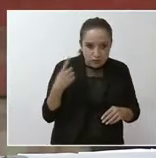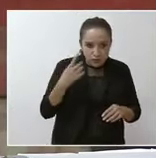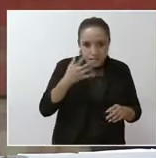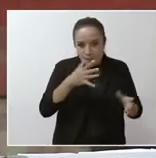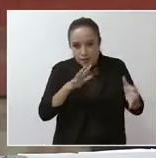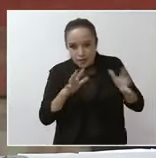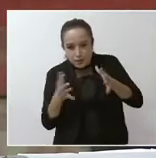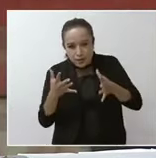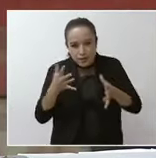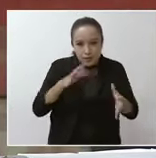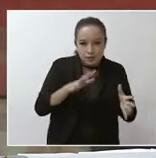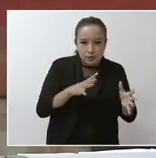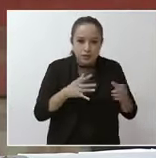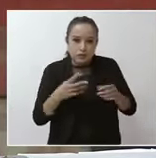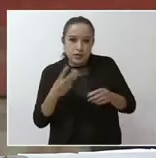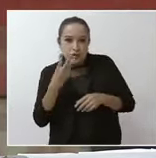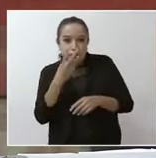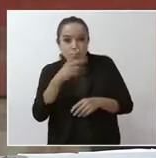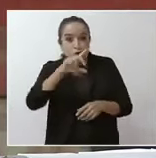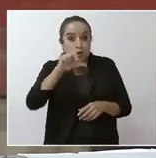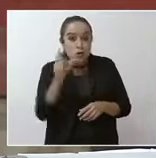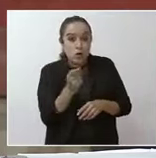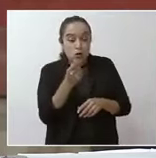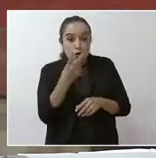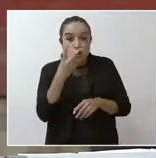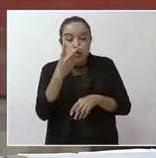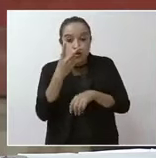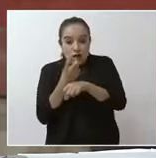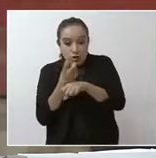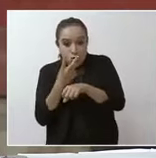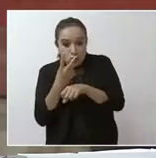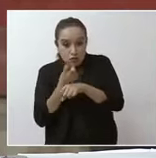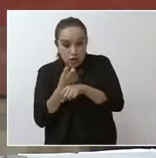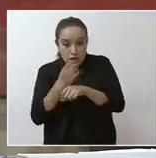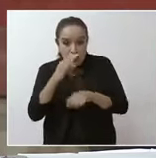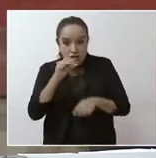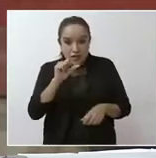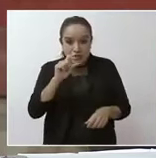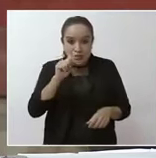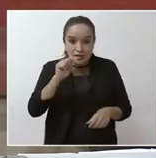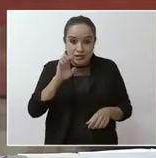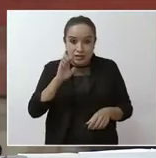Segundo impacto como categoría 3 ya en el Estado de Veracruz. Adelante, por favor.